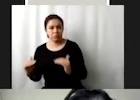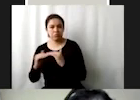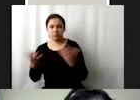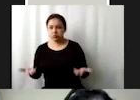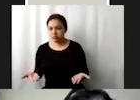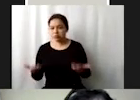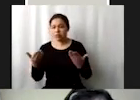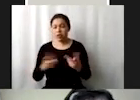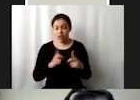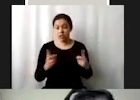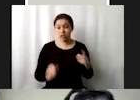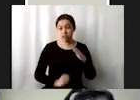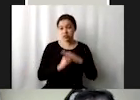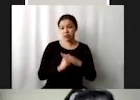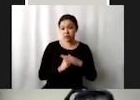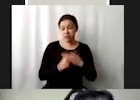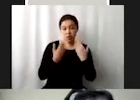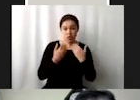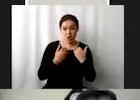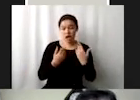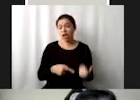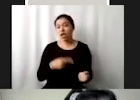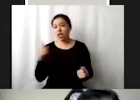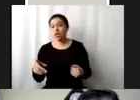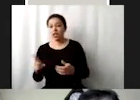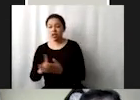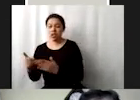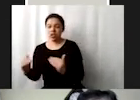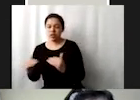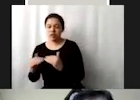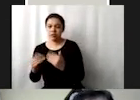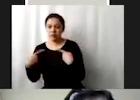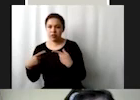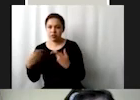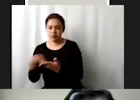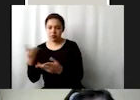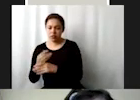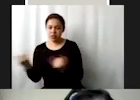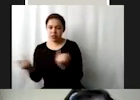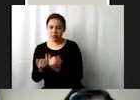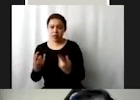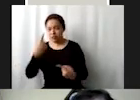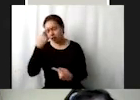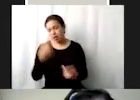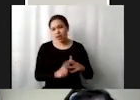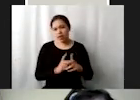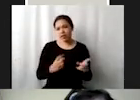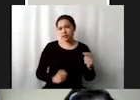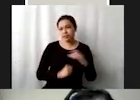sostenible sino hay igualdad o igualdad de oportunidades para las personas eso creo que nos quedó